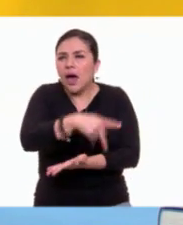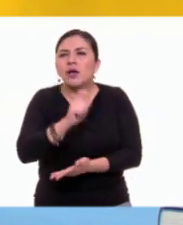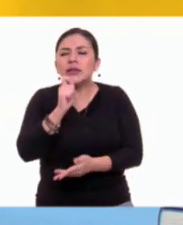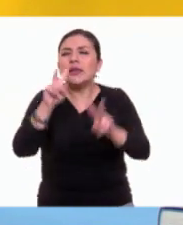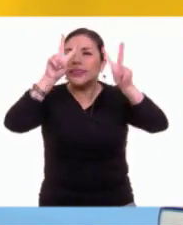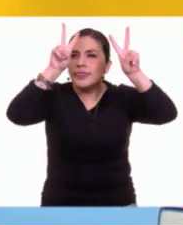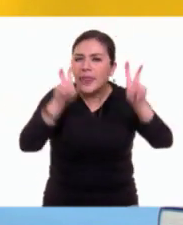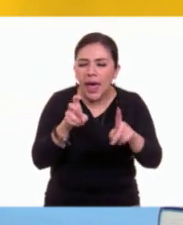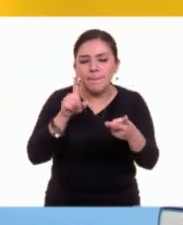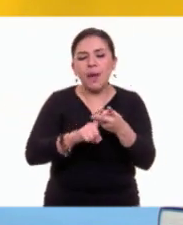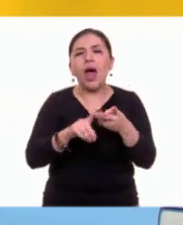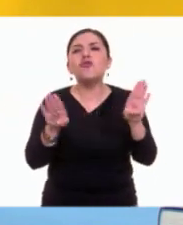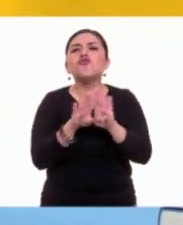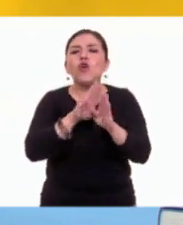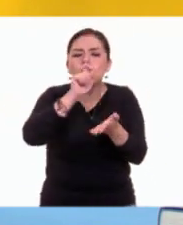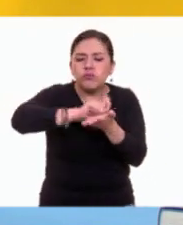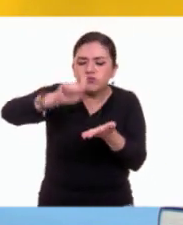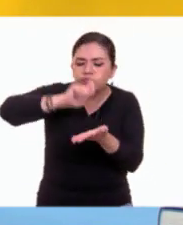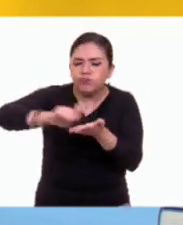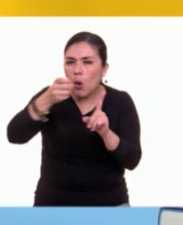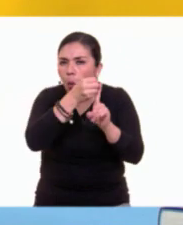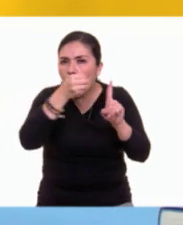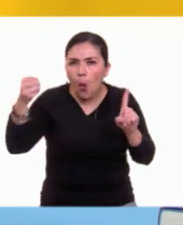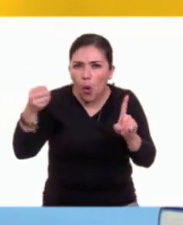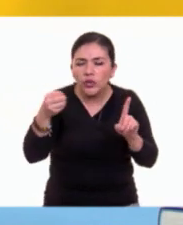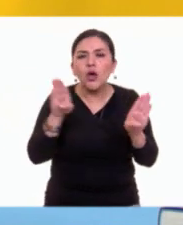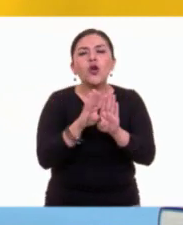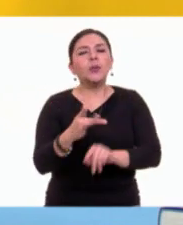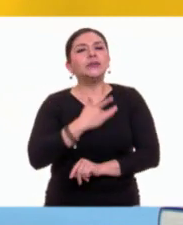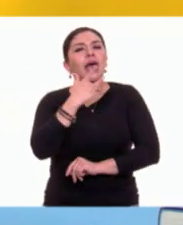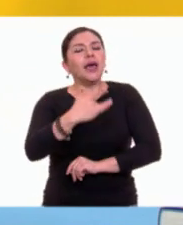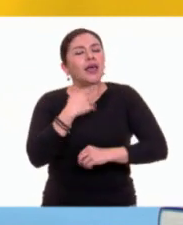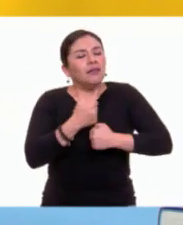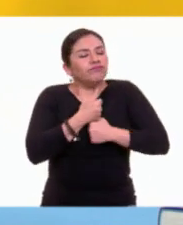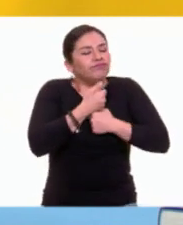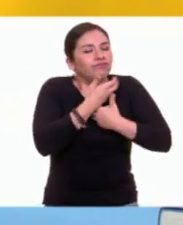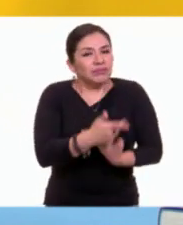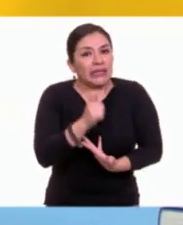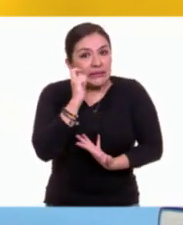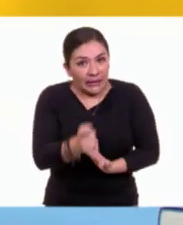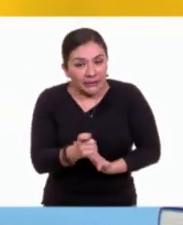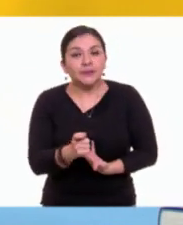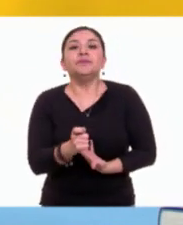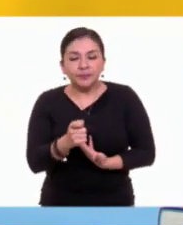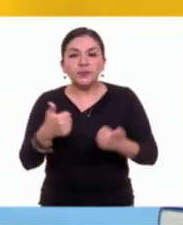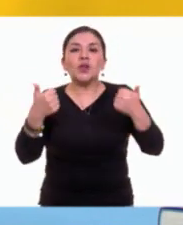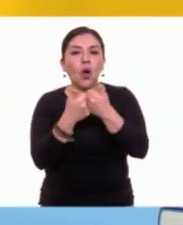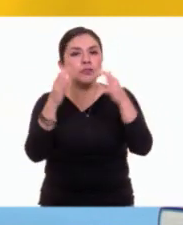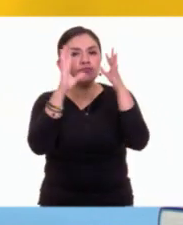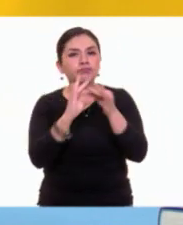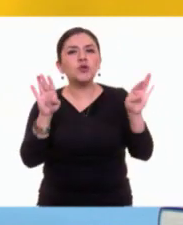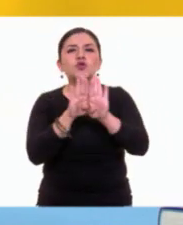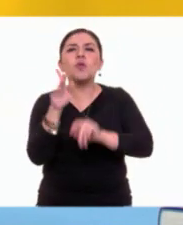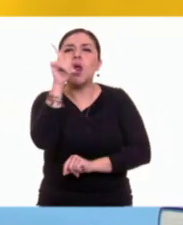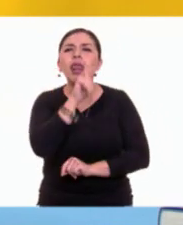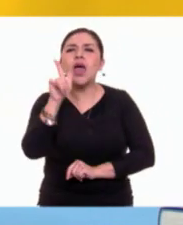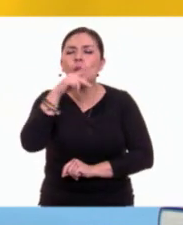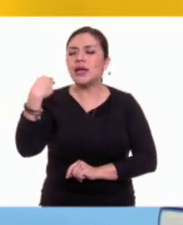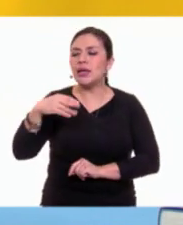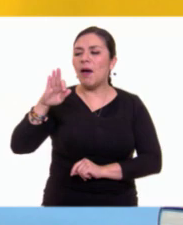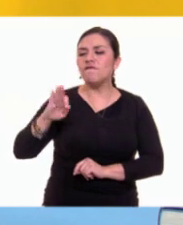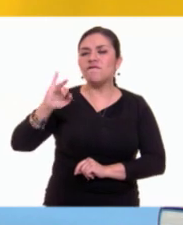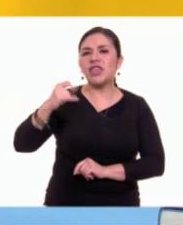el tema, la manera en que se estructuran, los sentimientos que evocan y hablaremos un poco sobre el lenguaje figurado,